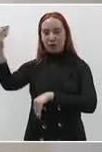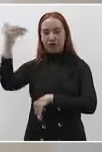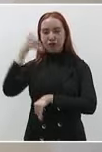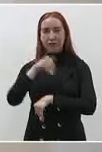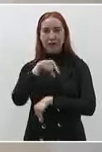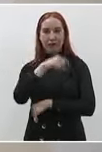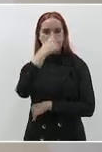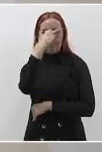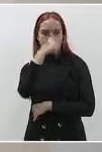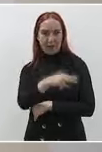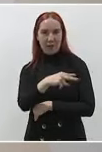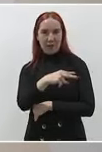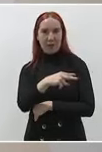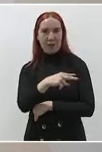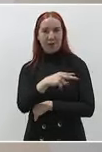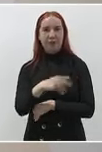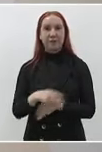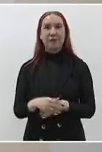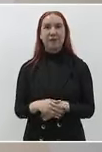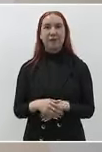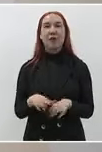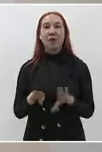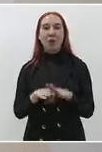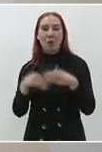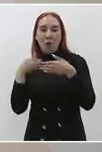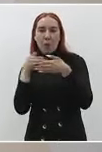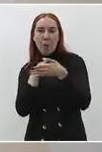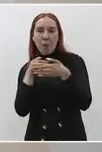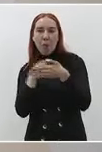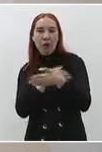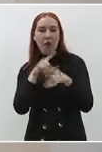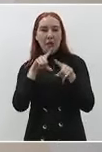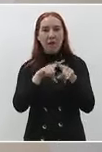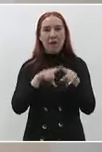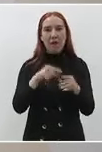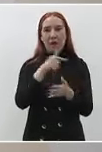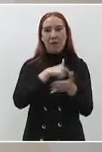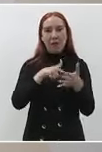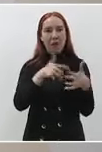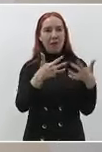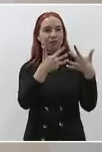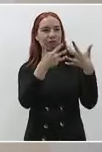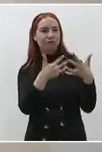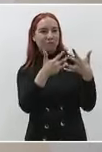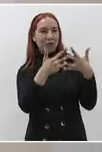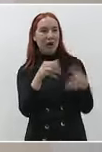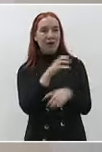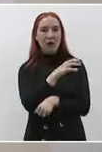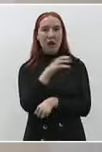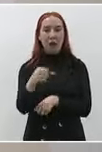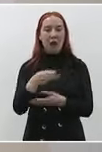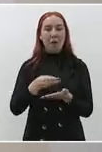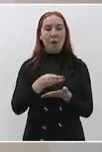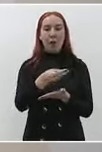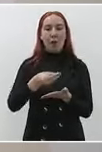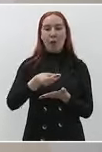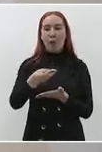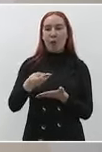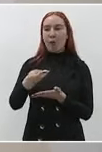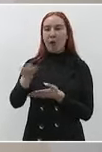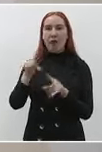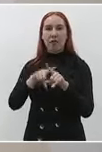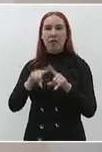y se entregaba en las fábricas y en el campo y en los